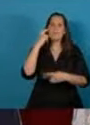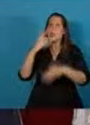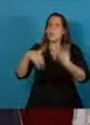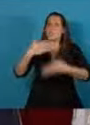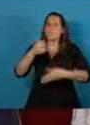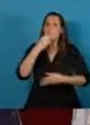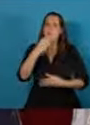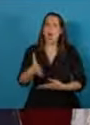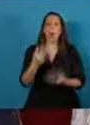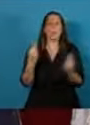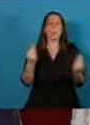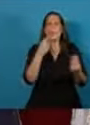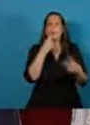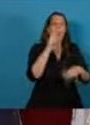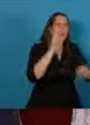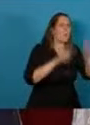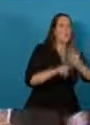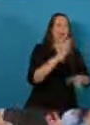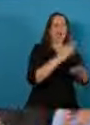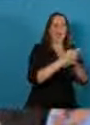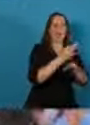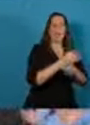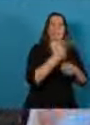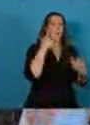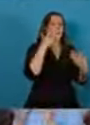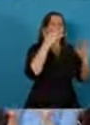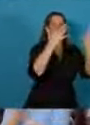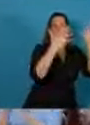matemática la historia